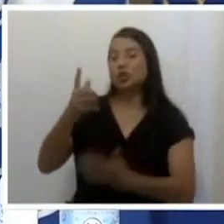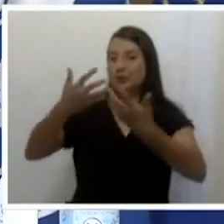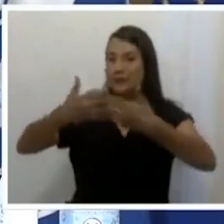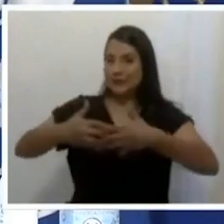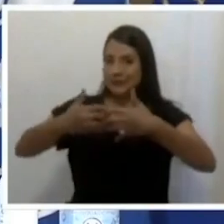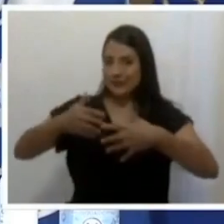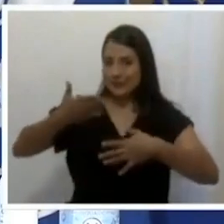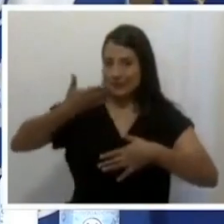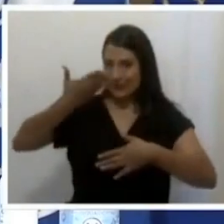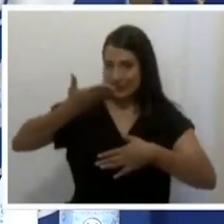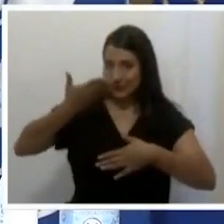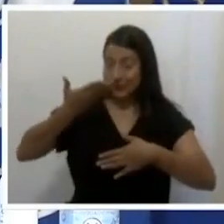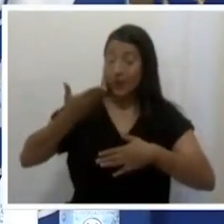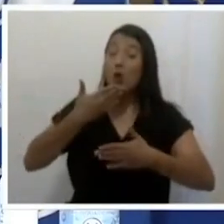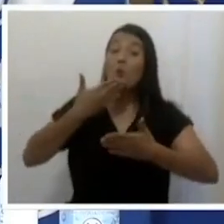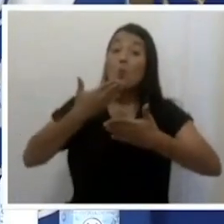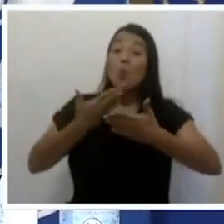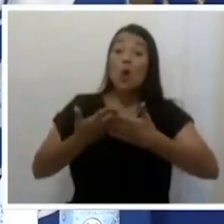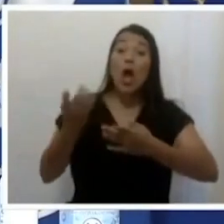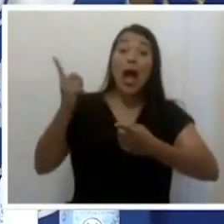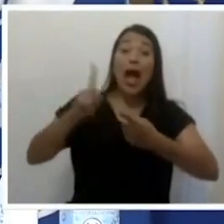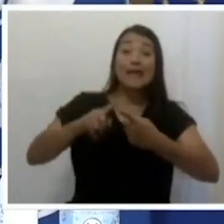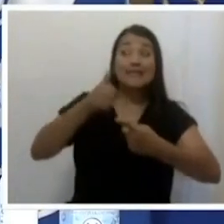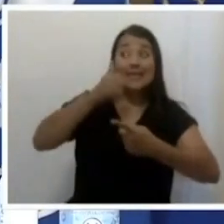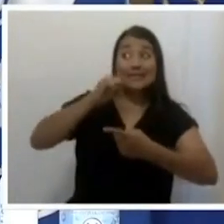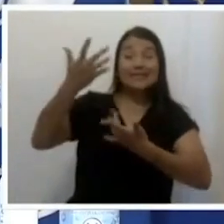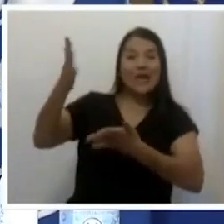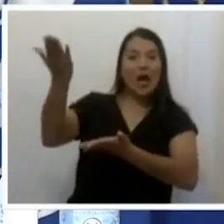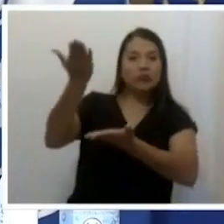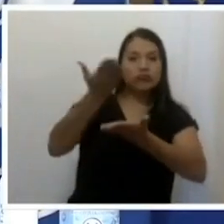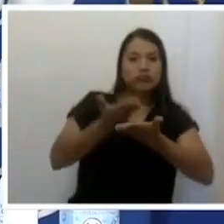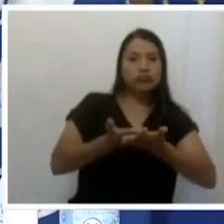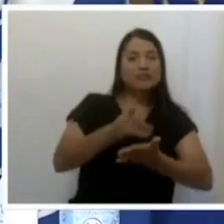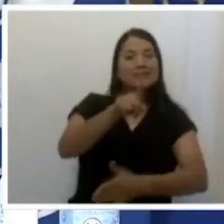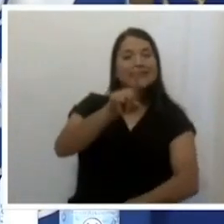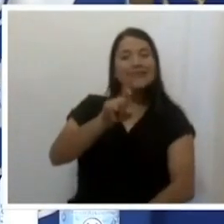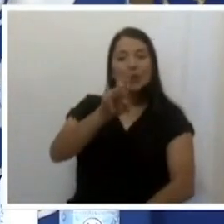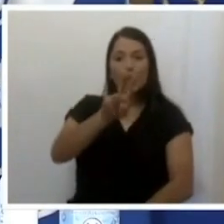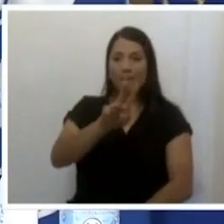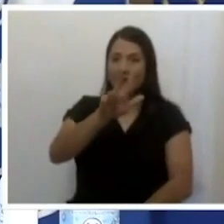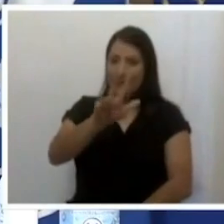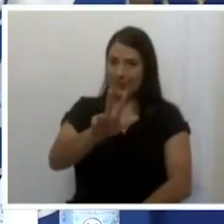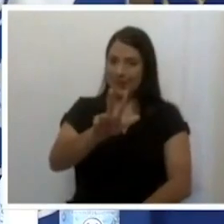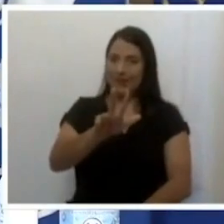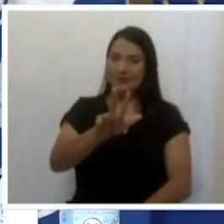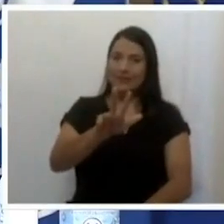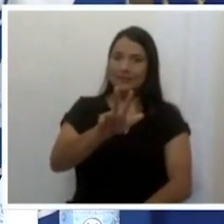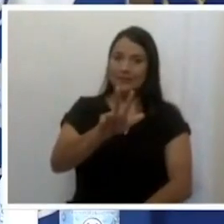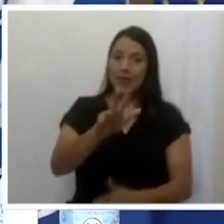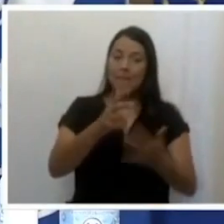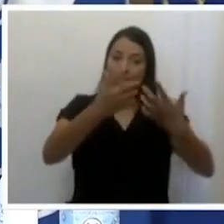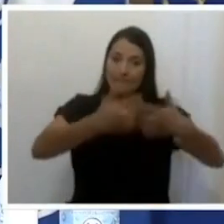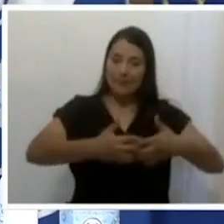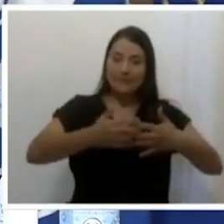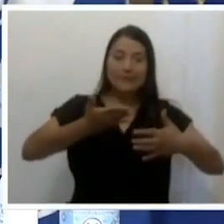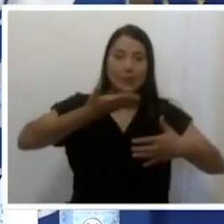Bueno, al día de ayer habían ingresado 123 de esos ventiladores nuevos.